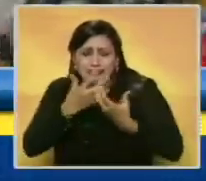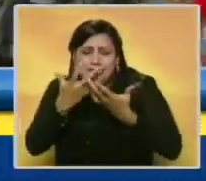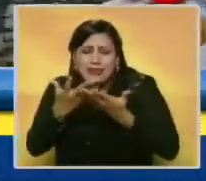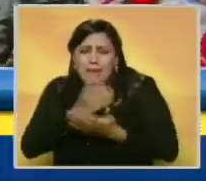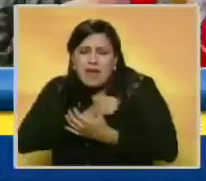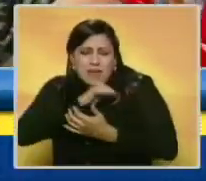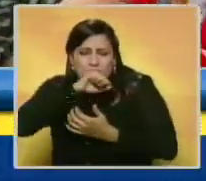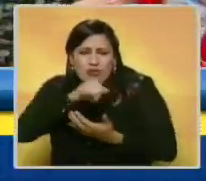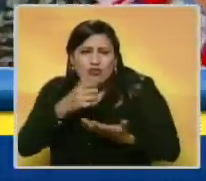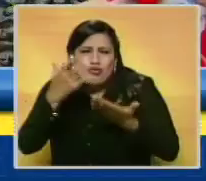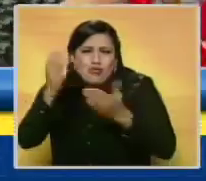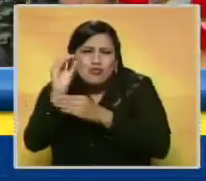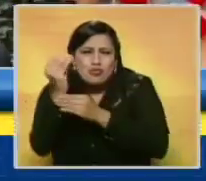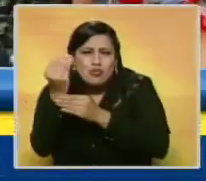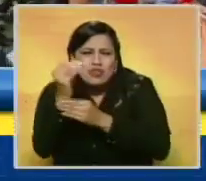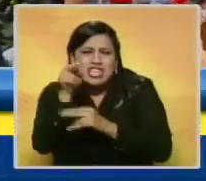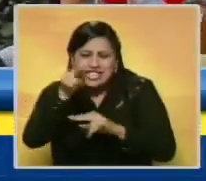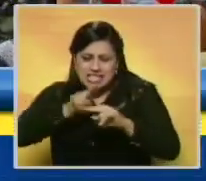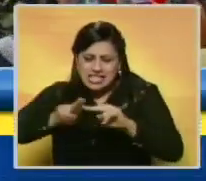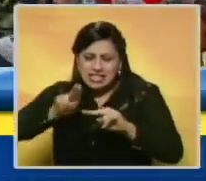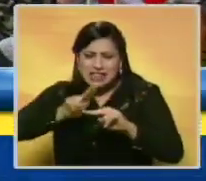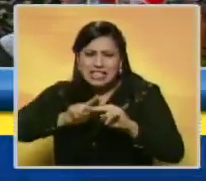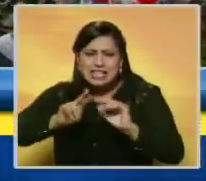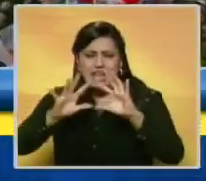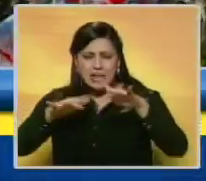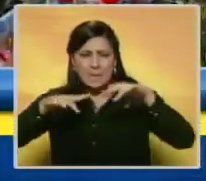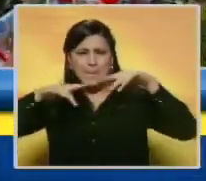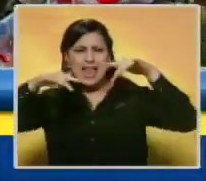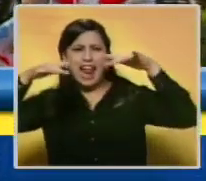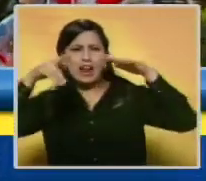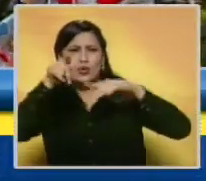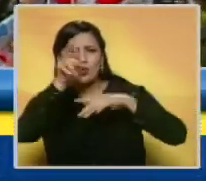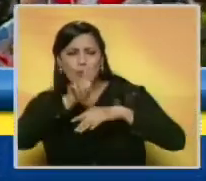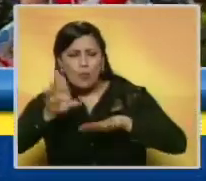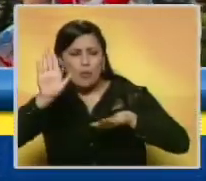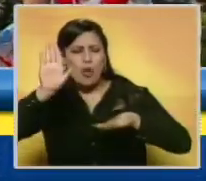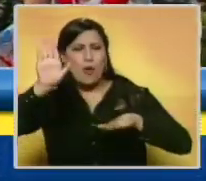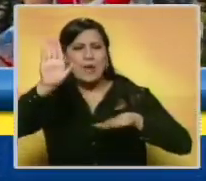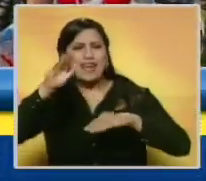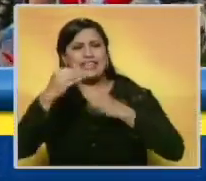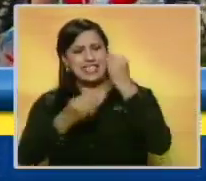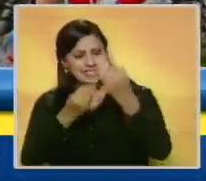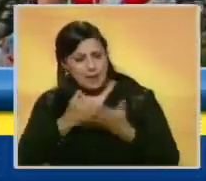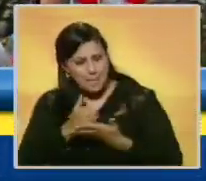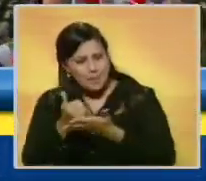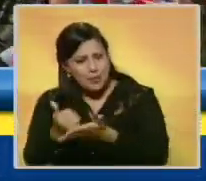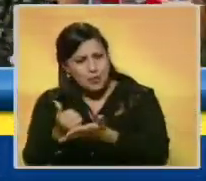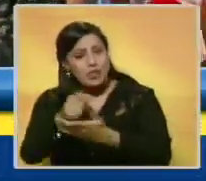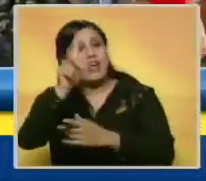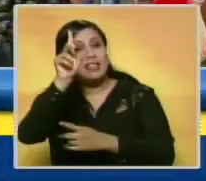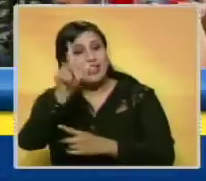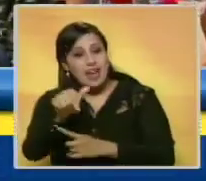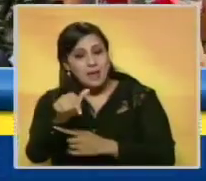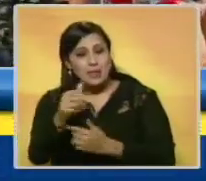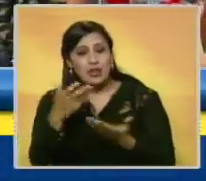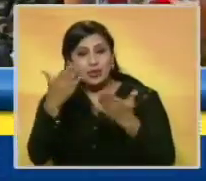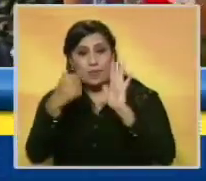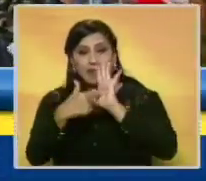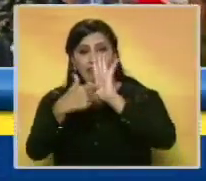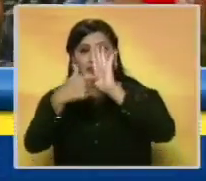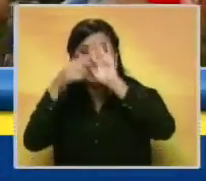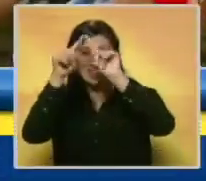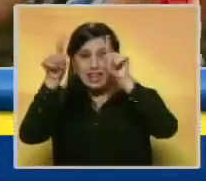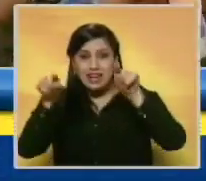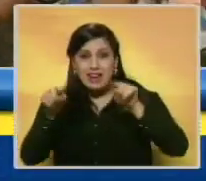lo más preciado. Esa niña ante el milagro, su promesa fue a pagar, y estando frente al